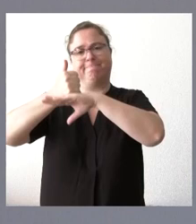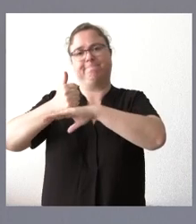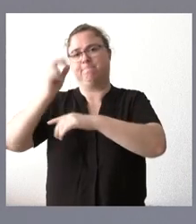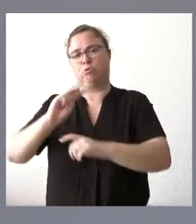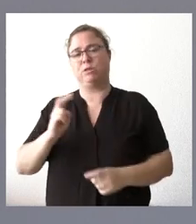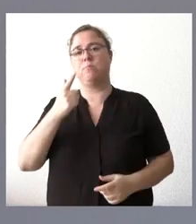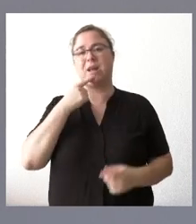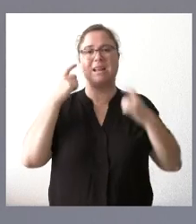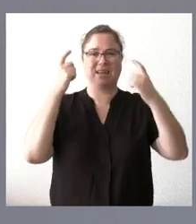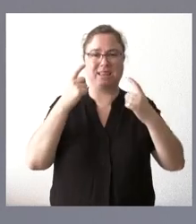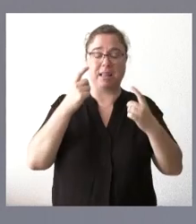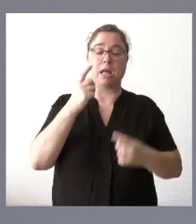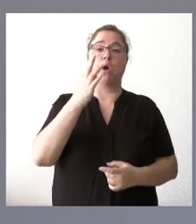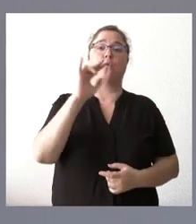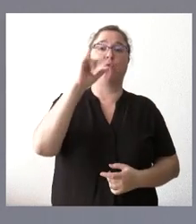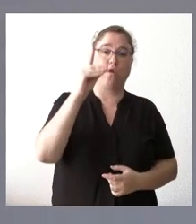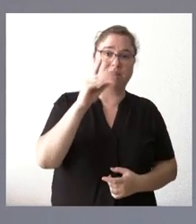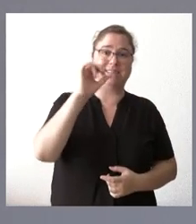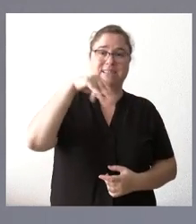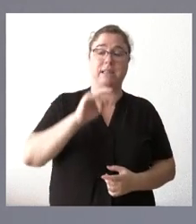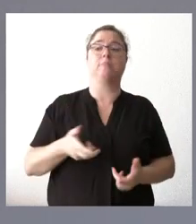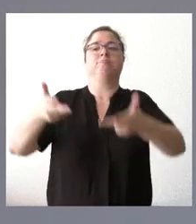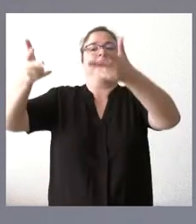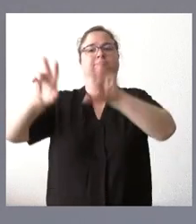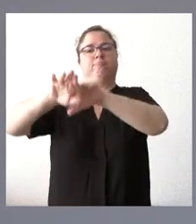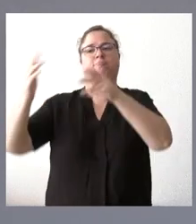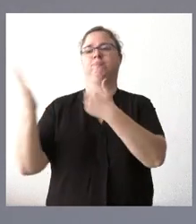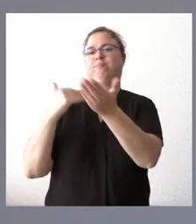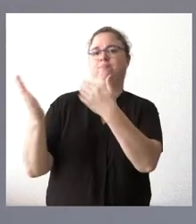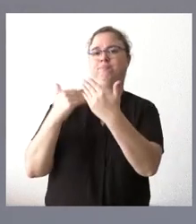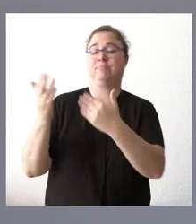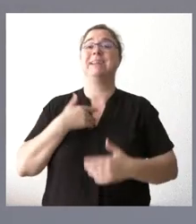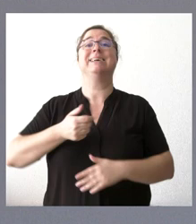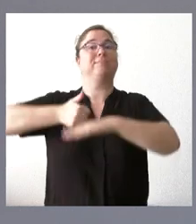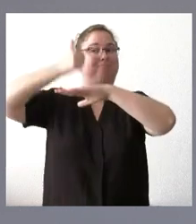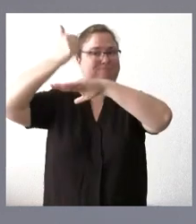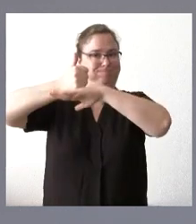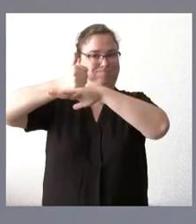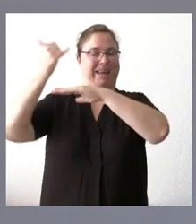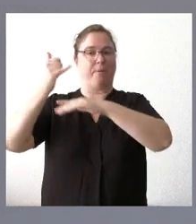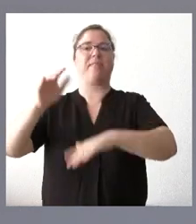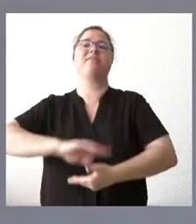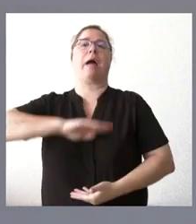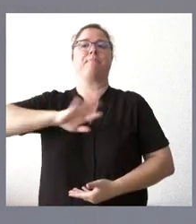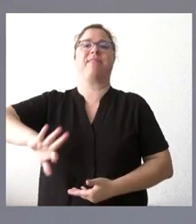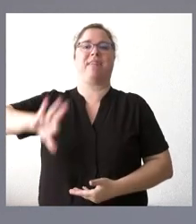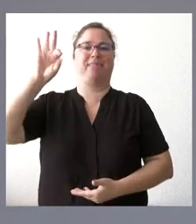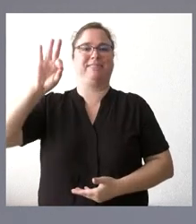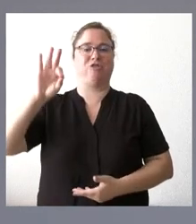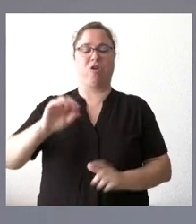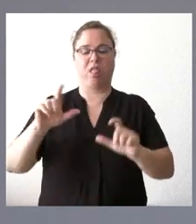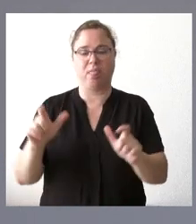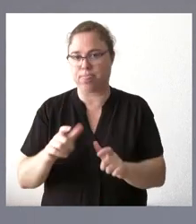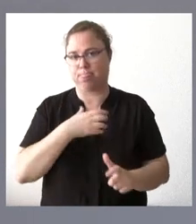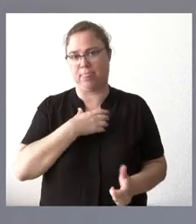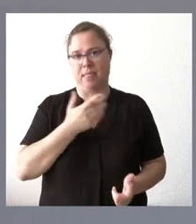para que Fluid System se siente y se siente a través de aquellos interlocutores que tengan capacidad de decidir y capacidad,